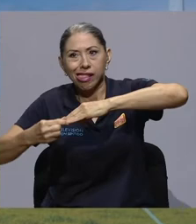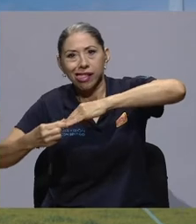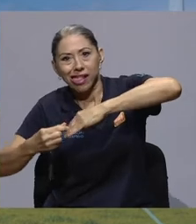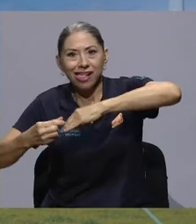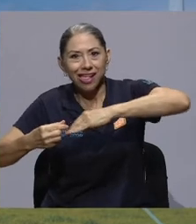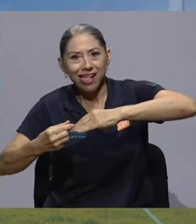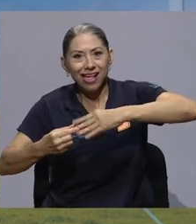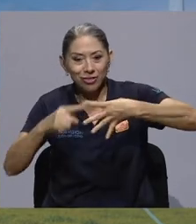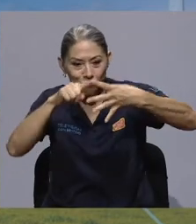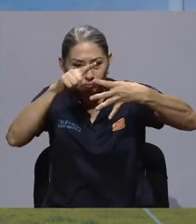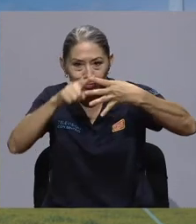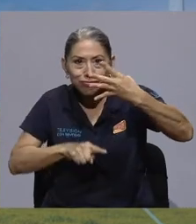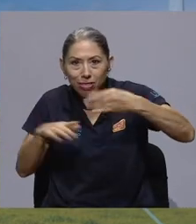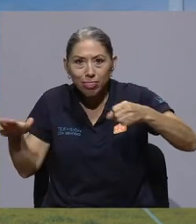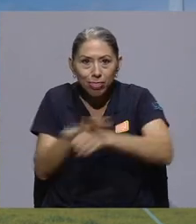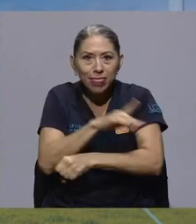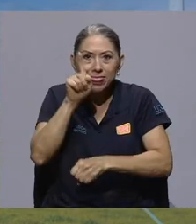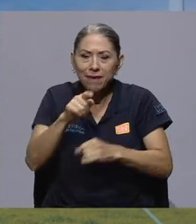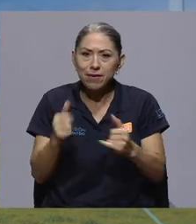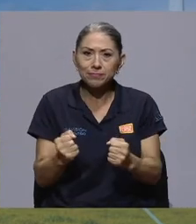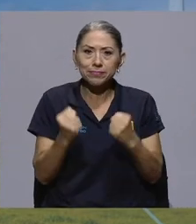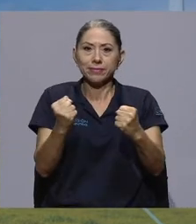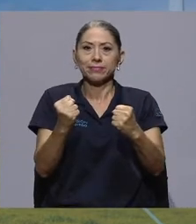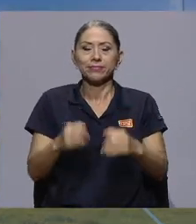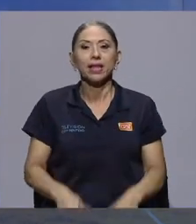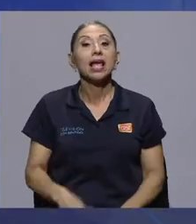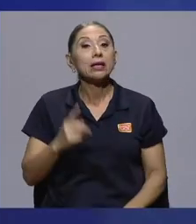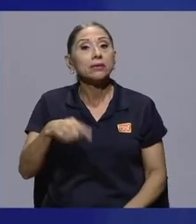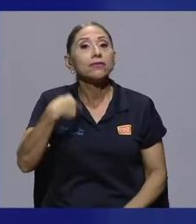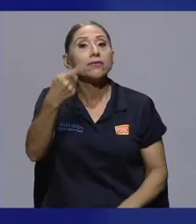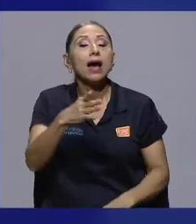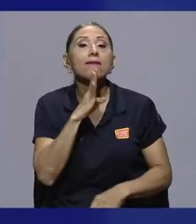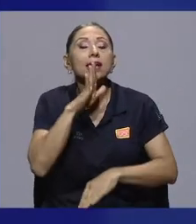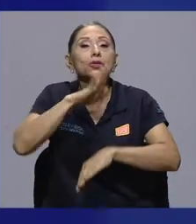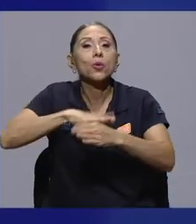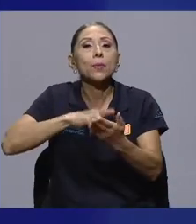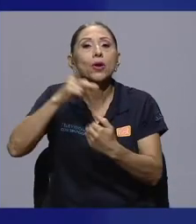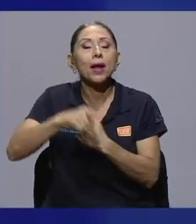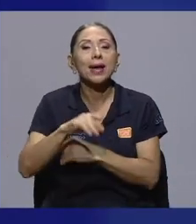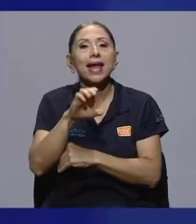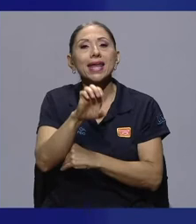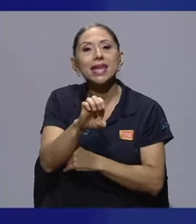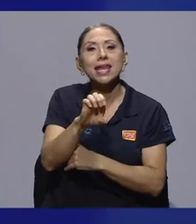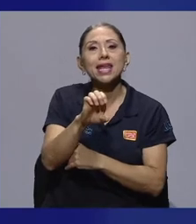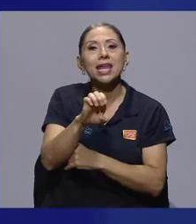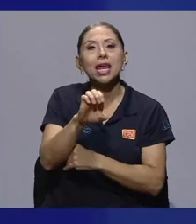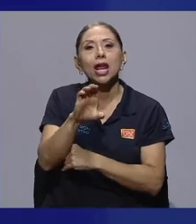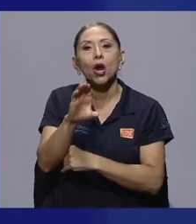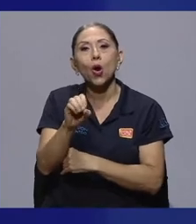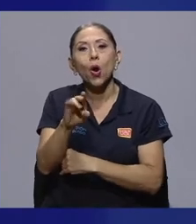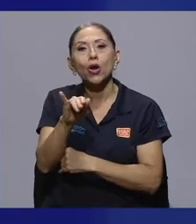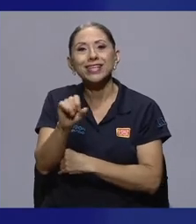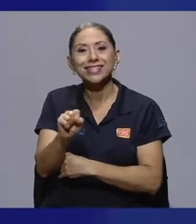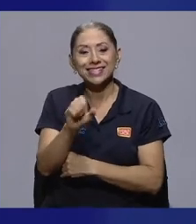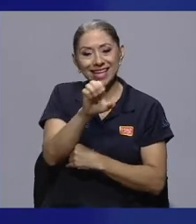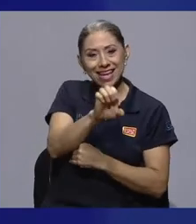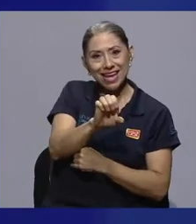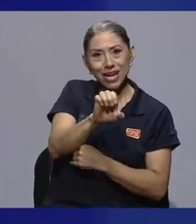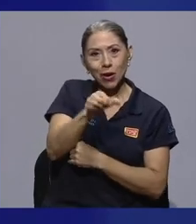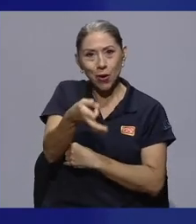dirección que necesitamos. En el siguiente bloque vamos a hablar del programa E-Coins que ha desarrollado bastante exitosamente, así es que quédese con